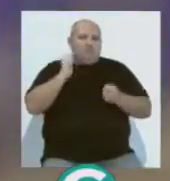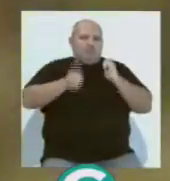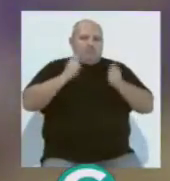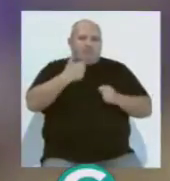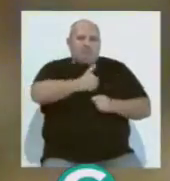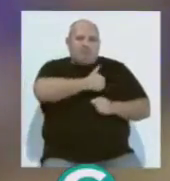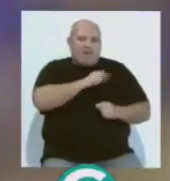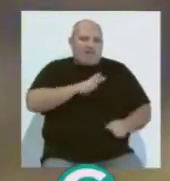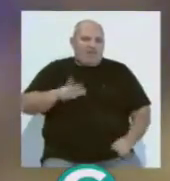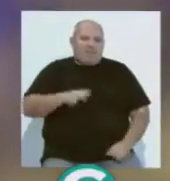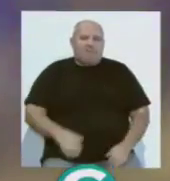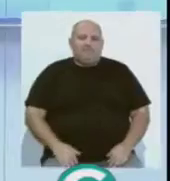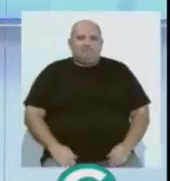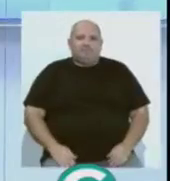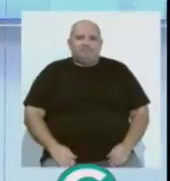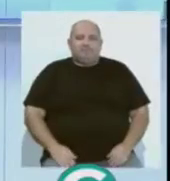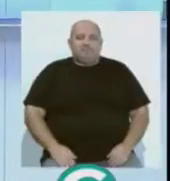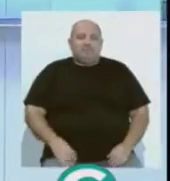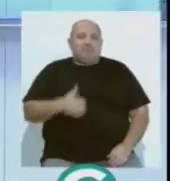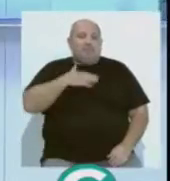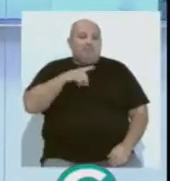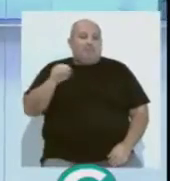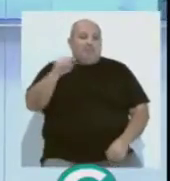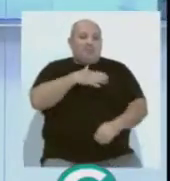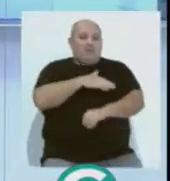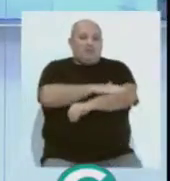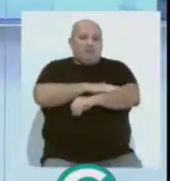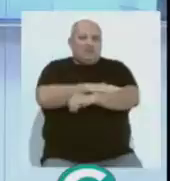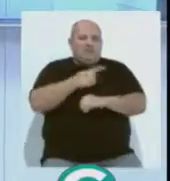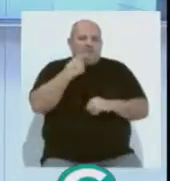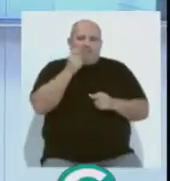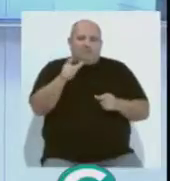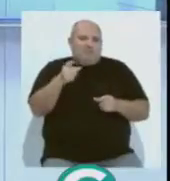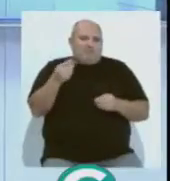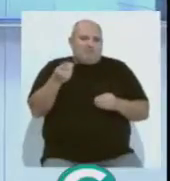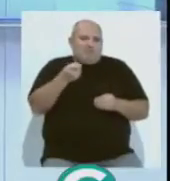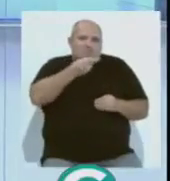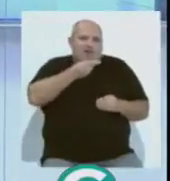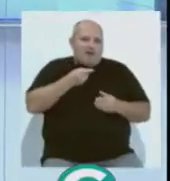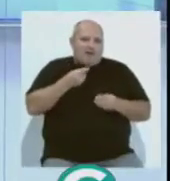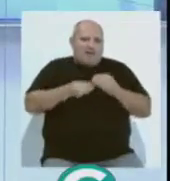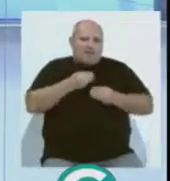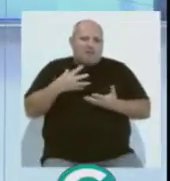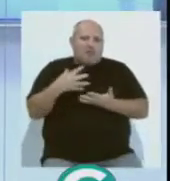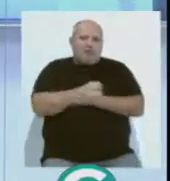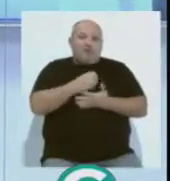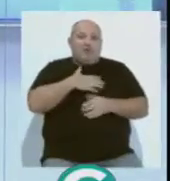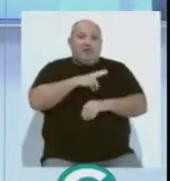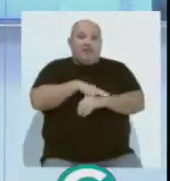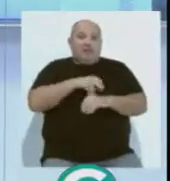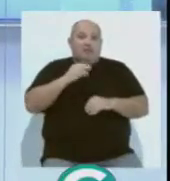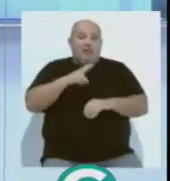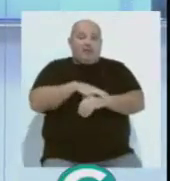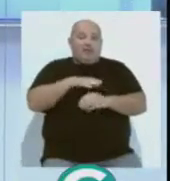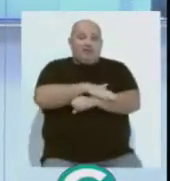agentes de la Policía Nacional. Desde las instituciones públicas han condenado estas agresiones y los actos vandálicos. Su delegado del Gobierno,